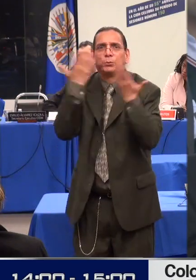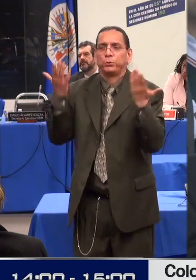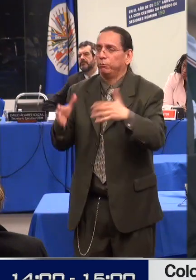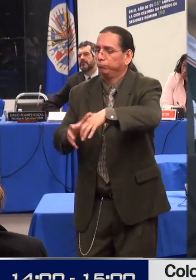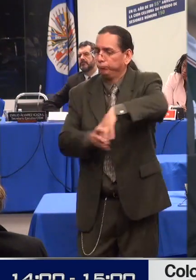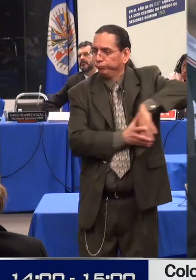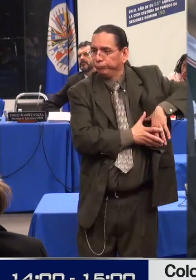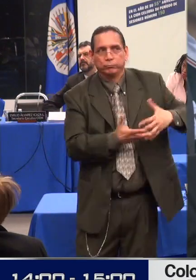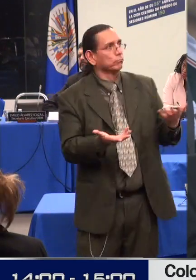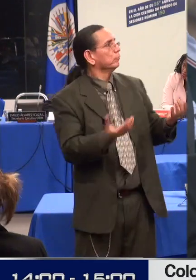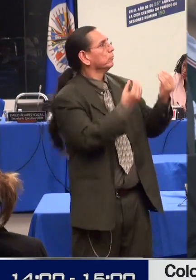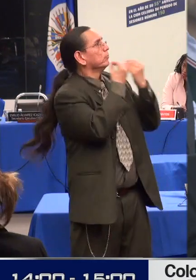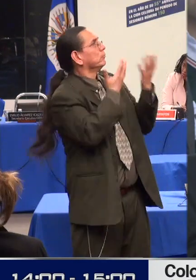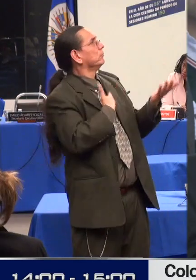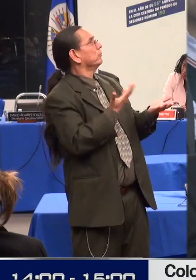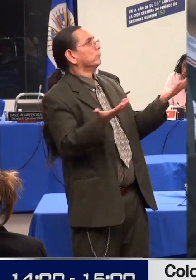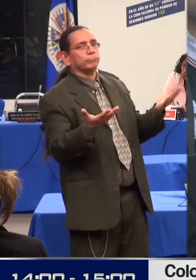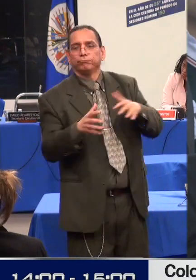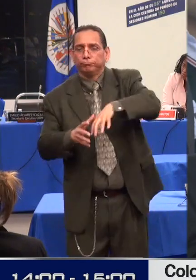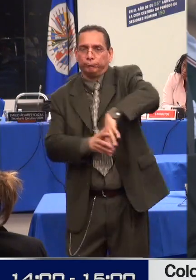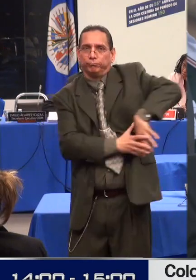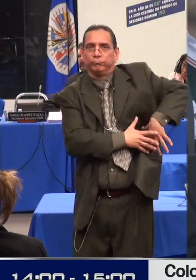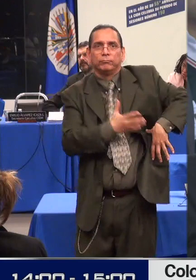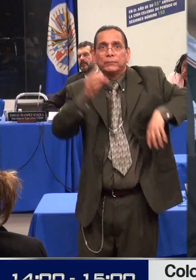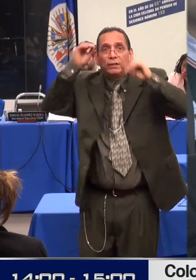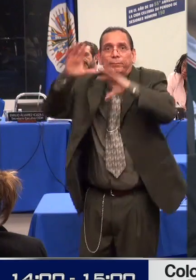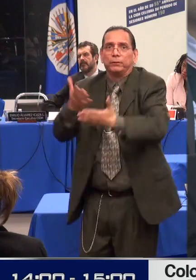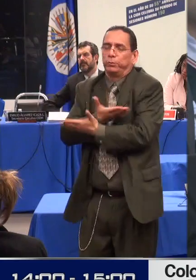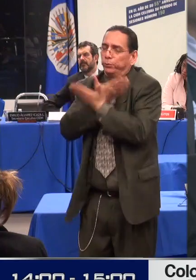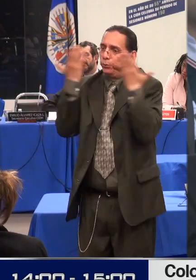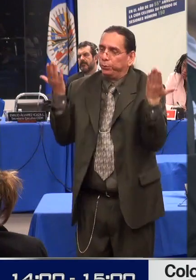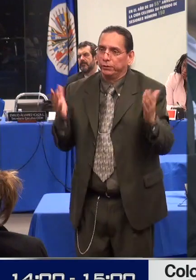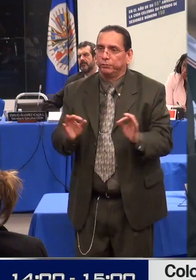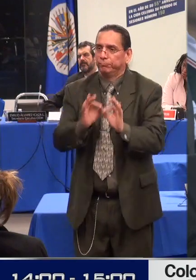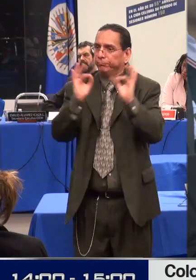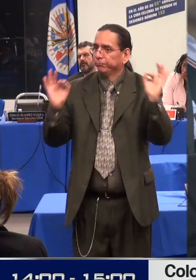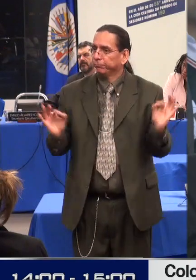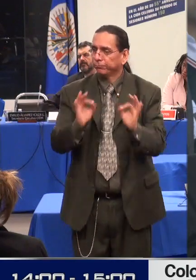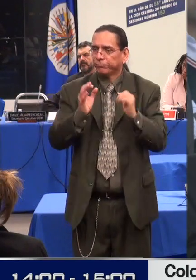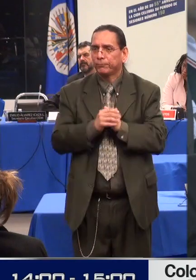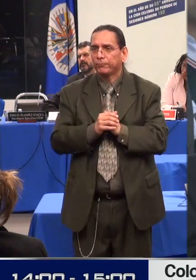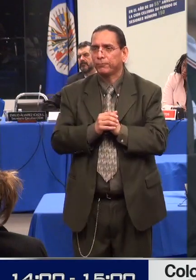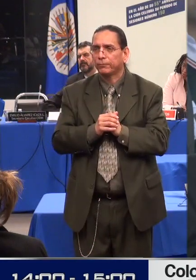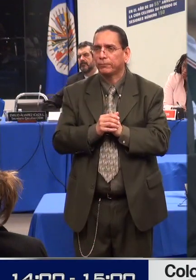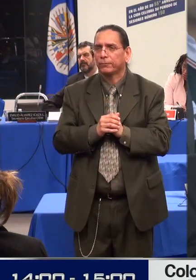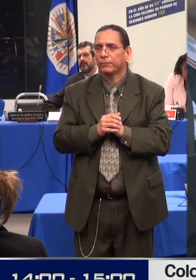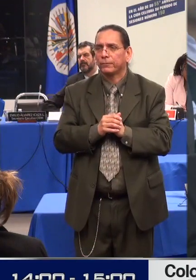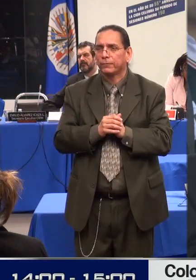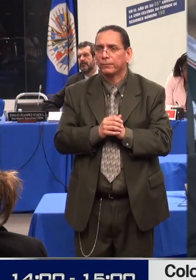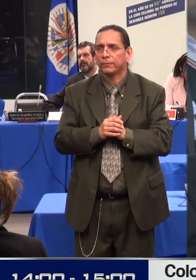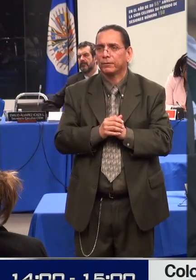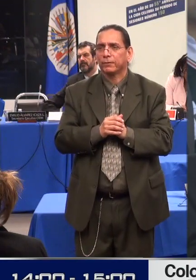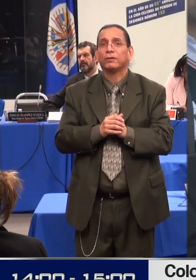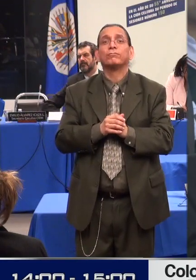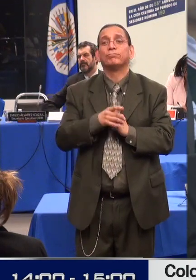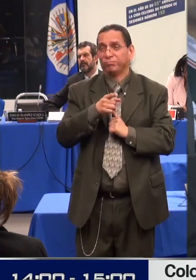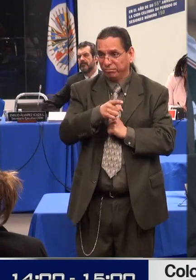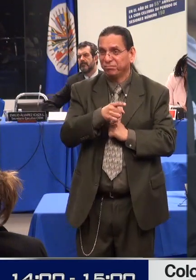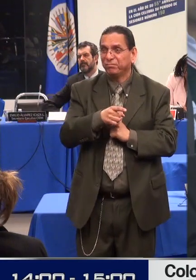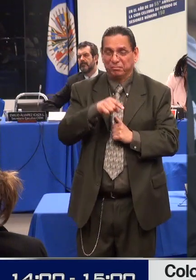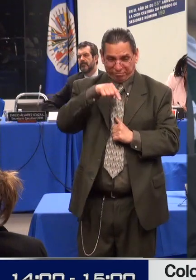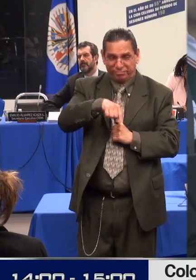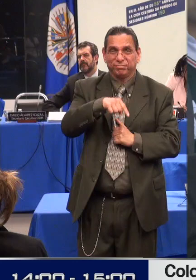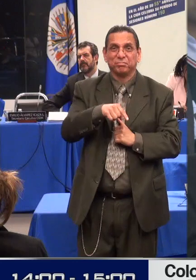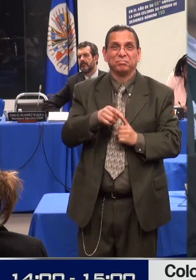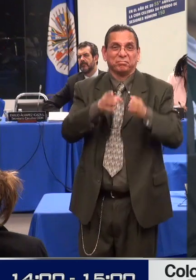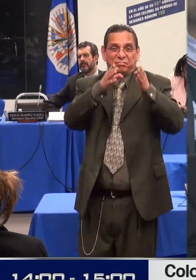Siempre hablan con nuestro acompañante y a veces no entendemos las palabras que ellos dicen. A mis amigas y